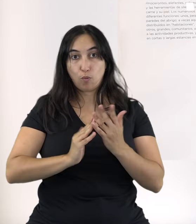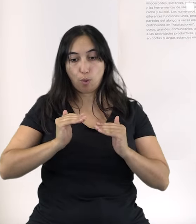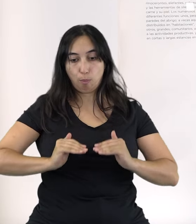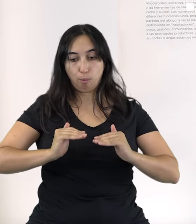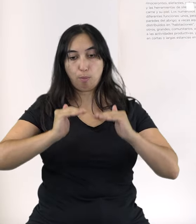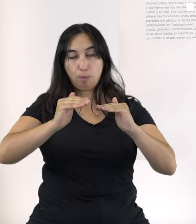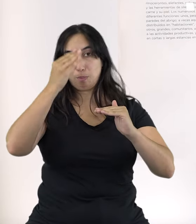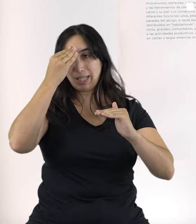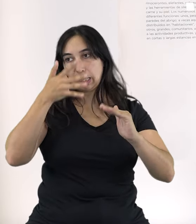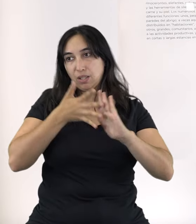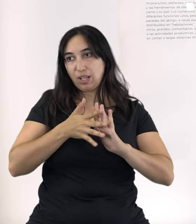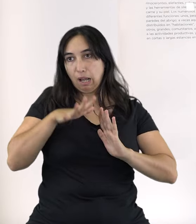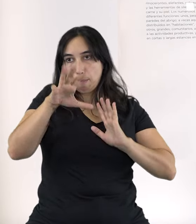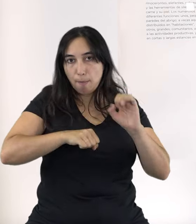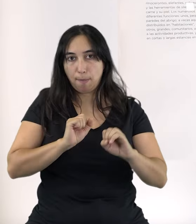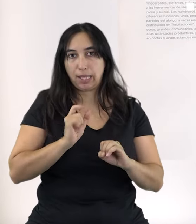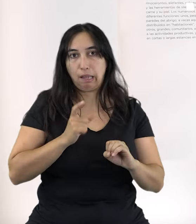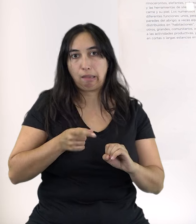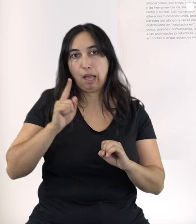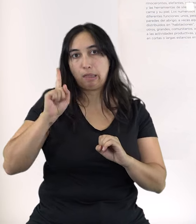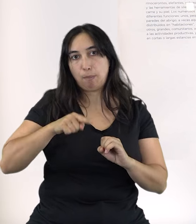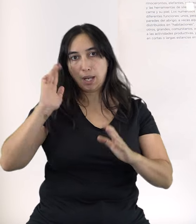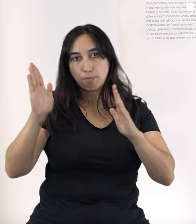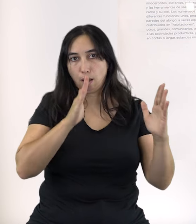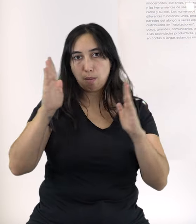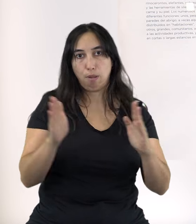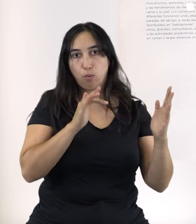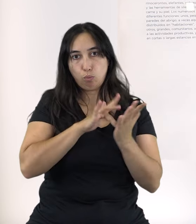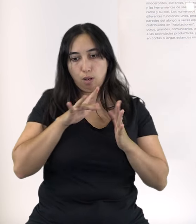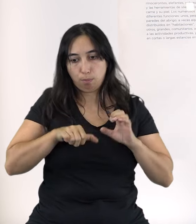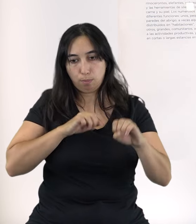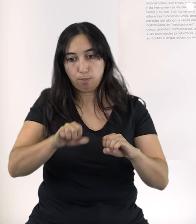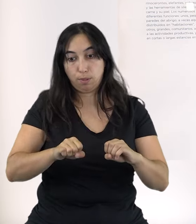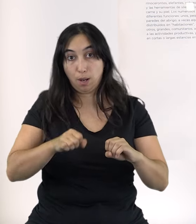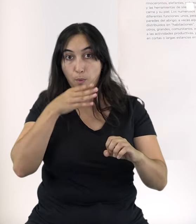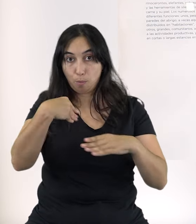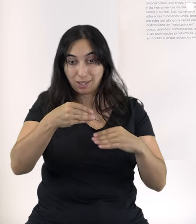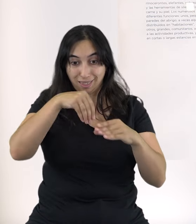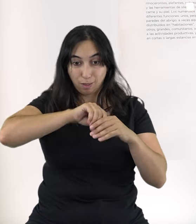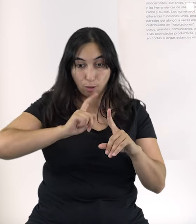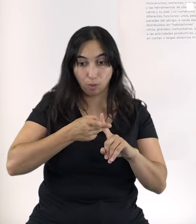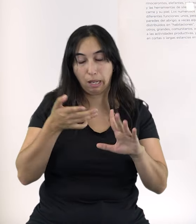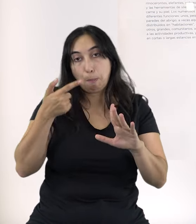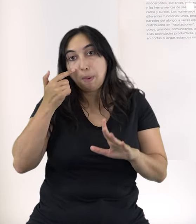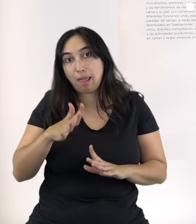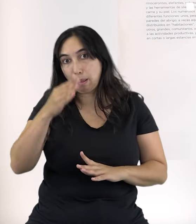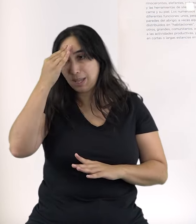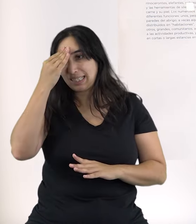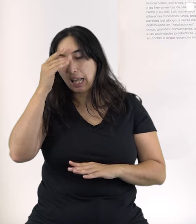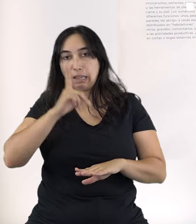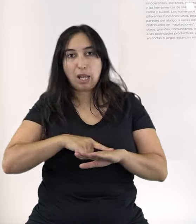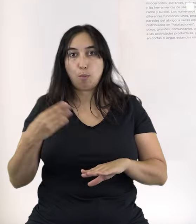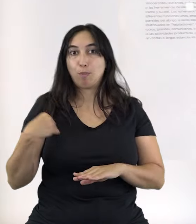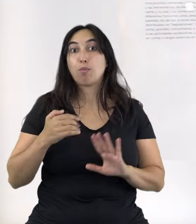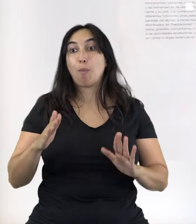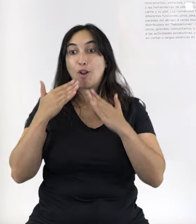acumulaciones de hogares de este tipo, se pensaban ocupaciones frecuentes, periódicas e incluso estacionales. Los materiales hallados en el interior de los hogares se interpretaban como